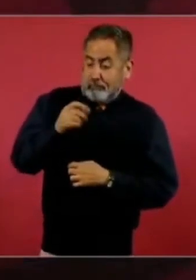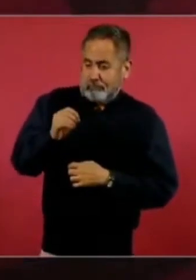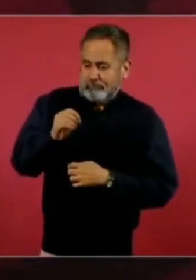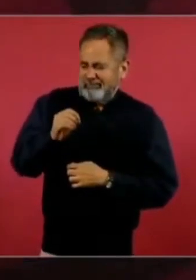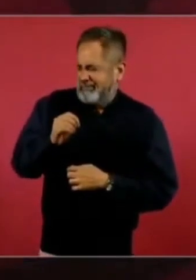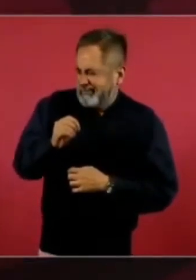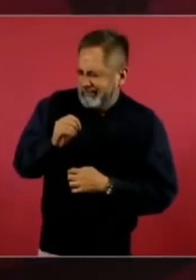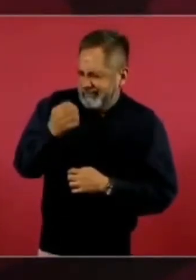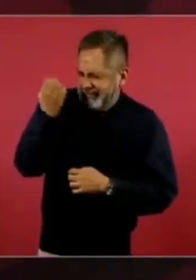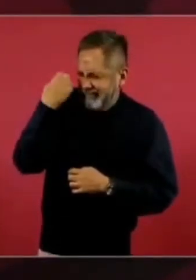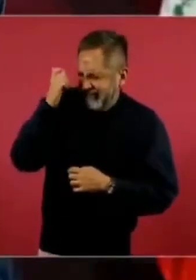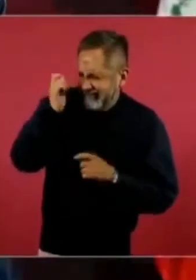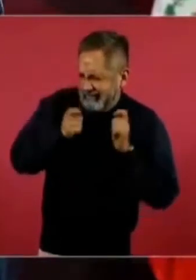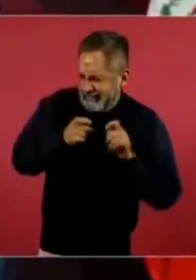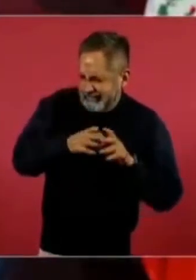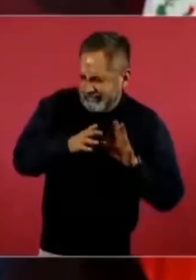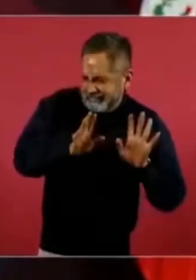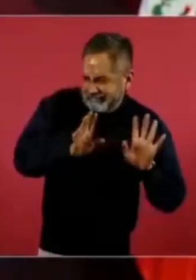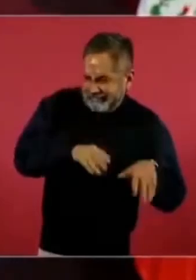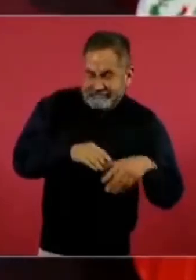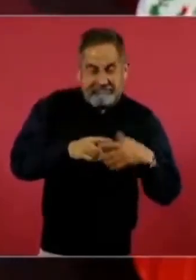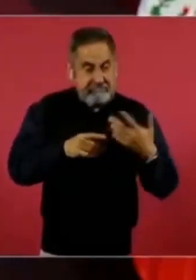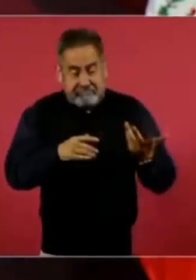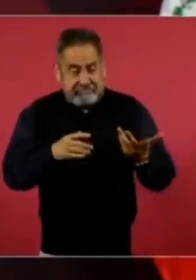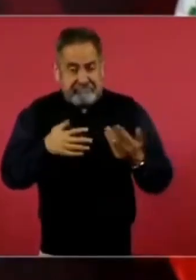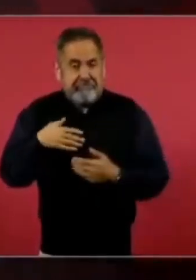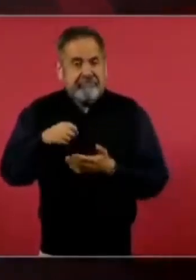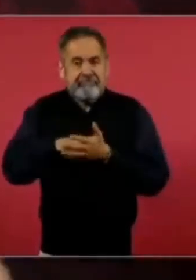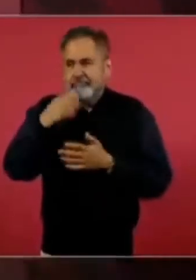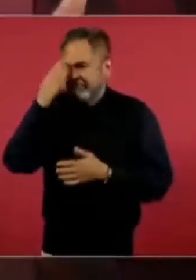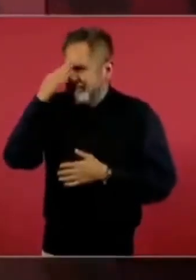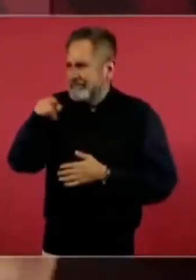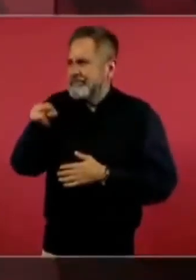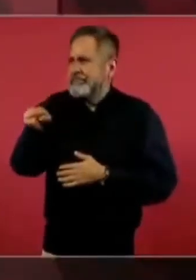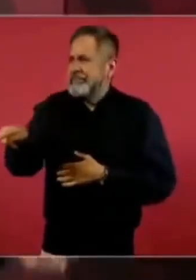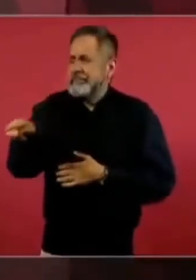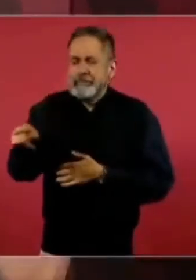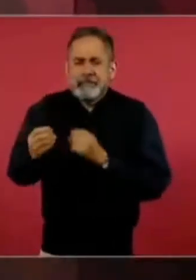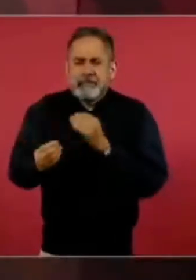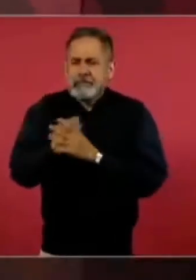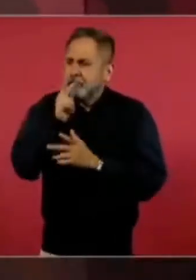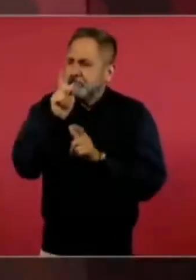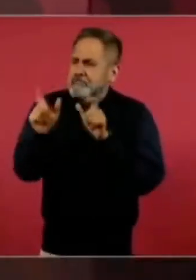pero por ejemplo las, ¿cómo se llaman las cuñas? es eso?